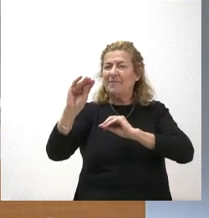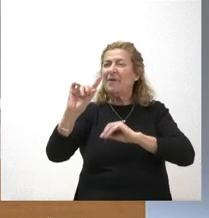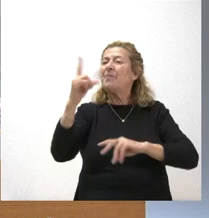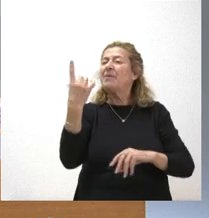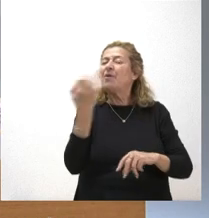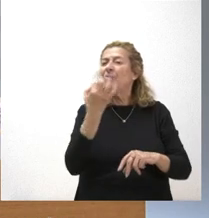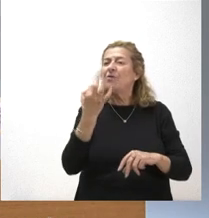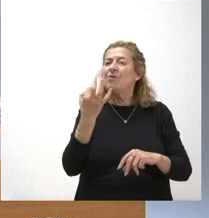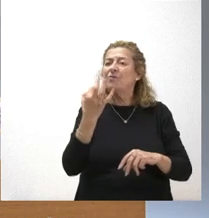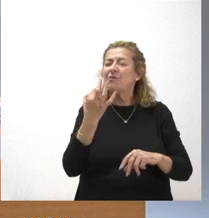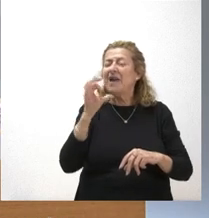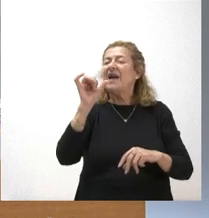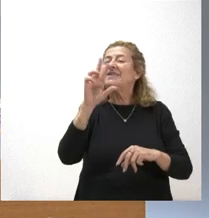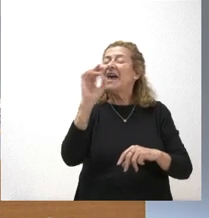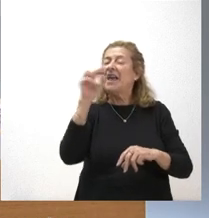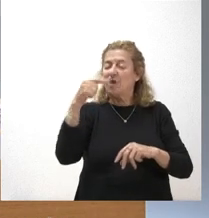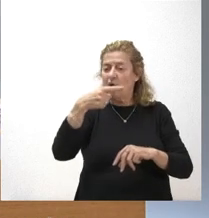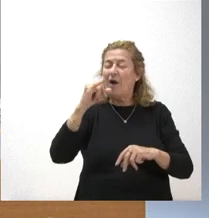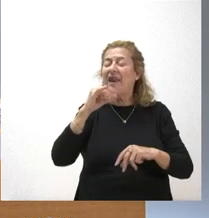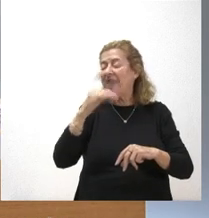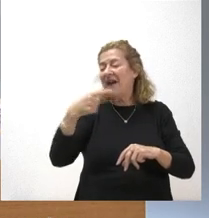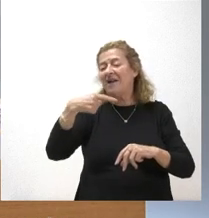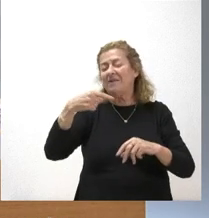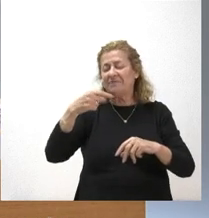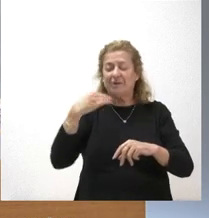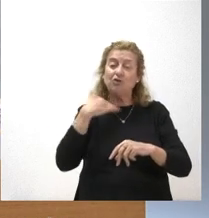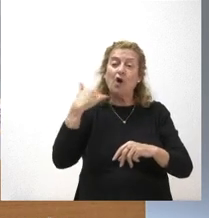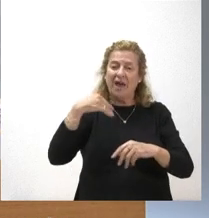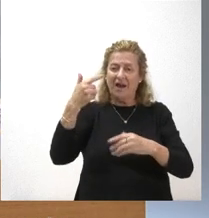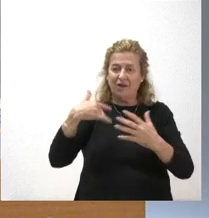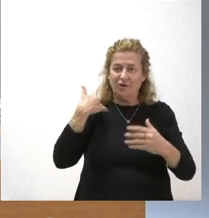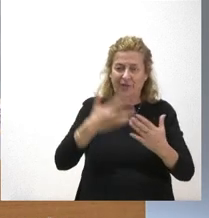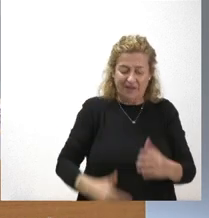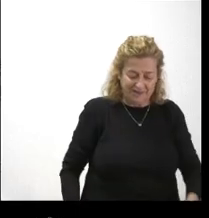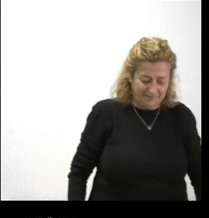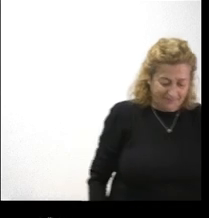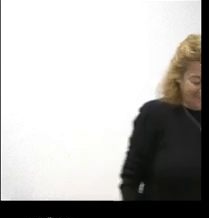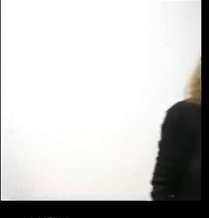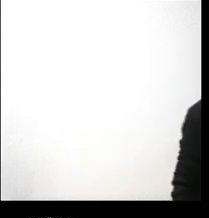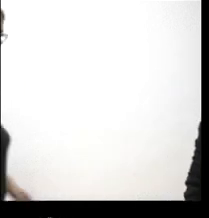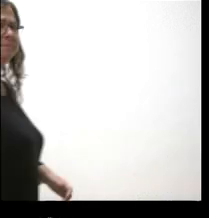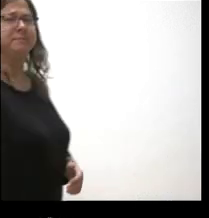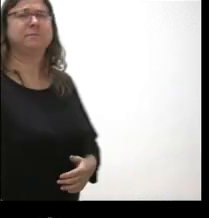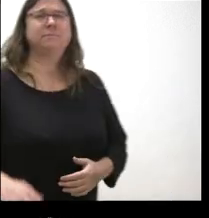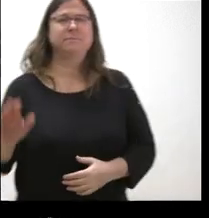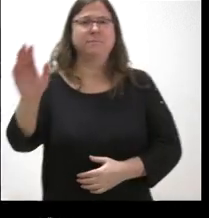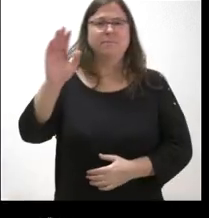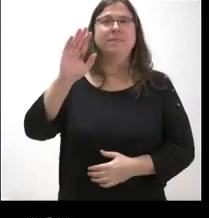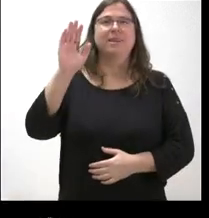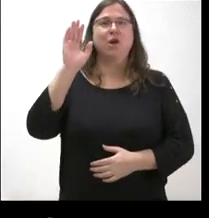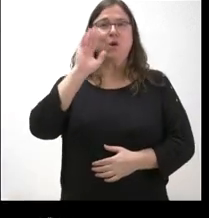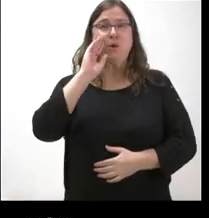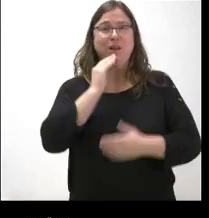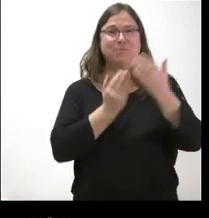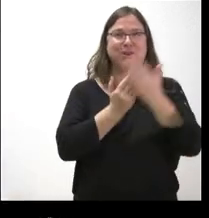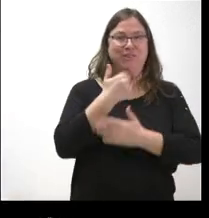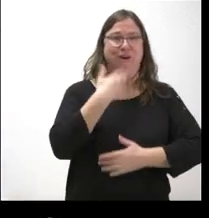con Sergio García desde Soria Noticias Adelante Sergio Hola, buenos días Bueno, soy Ana que nos hemos